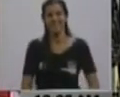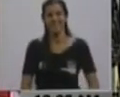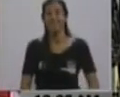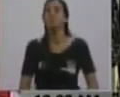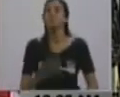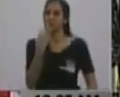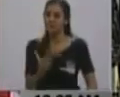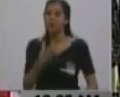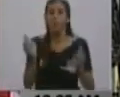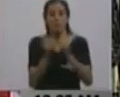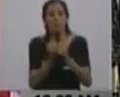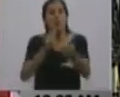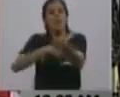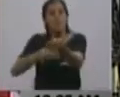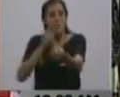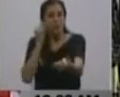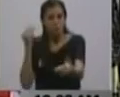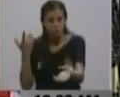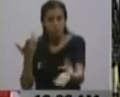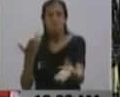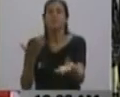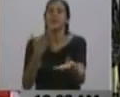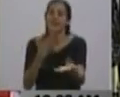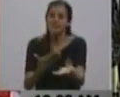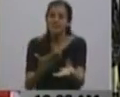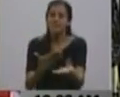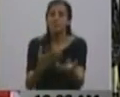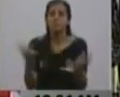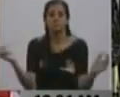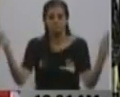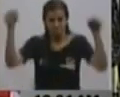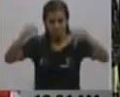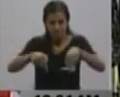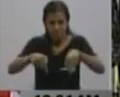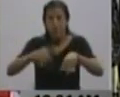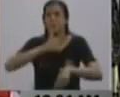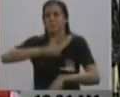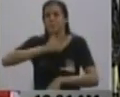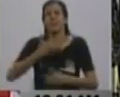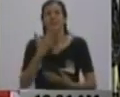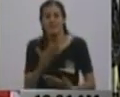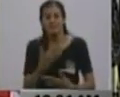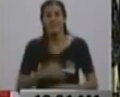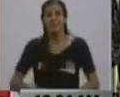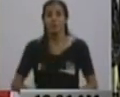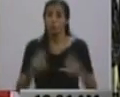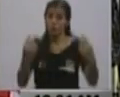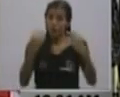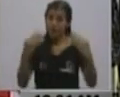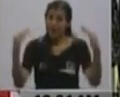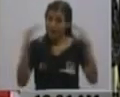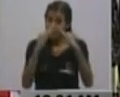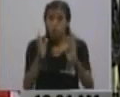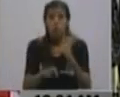Bueno, queridos camaradas, hermanos, les agradezco su presencia, habernos soportado aquí, a los que están en su casa, que no se han dormido.